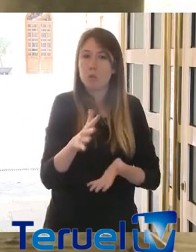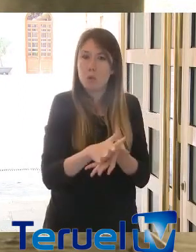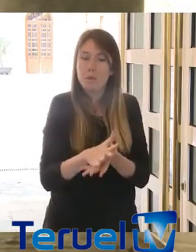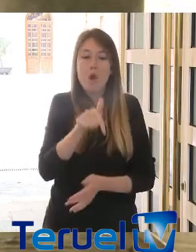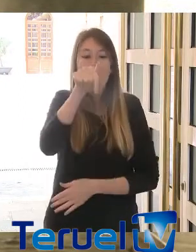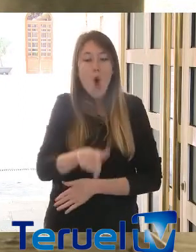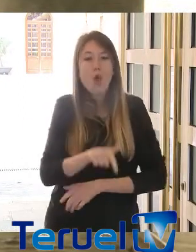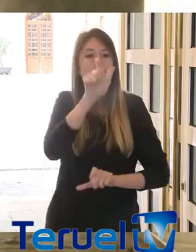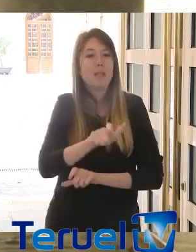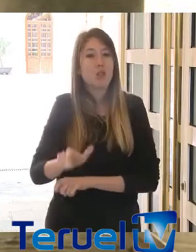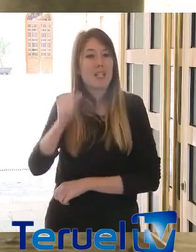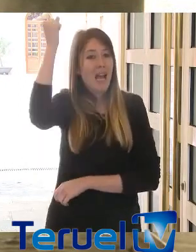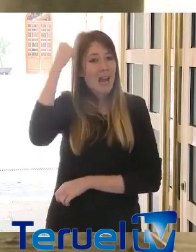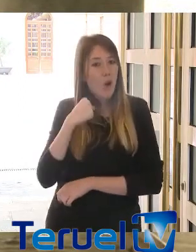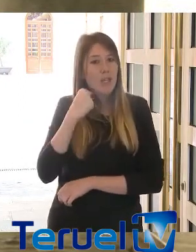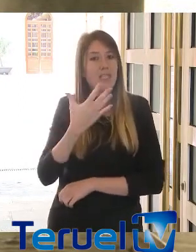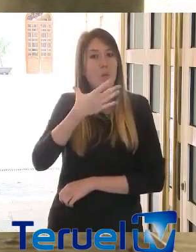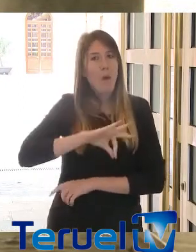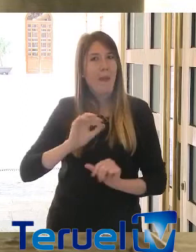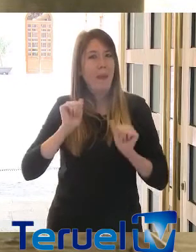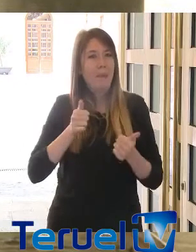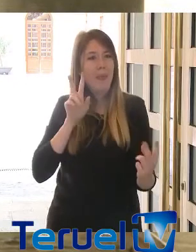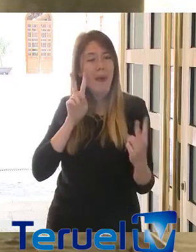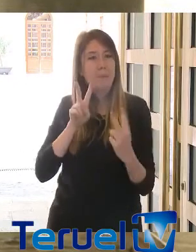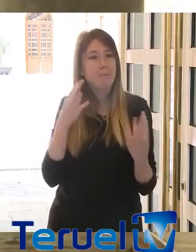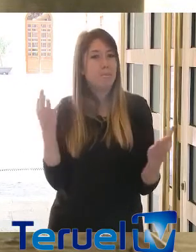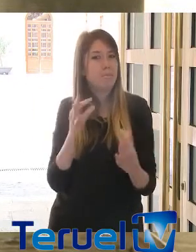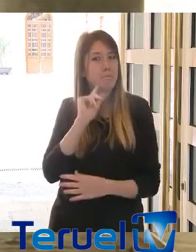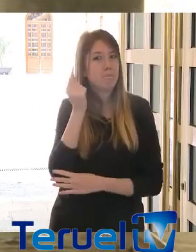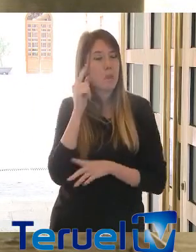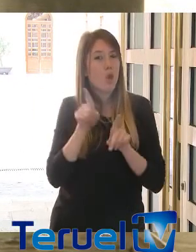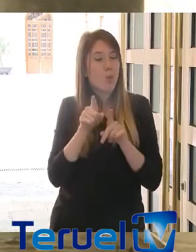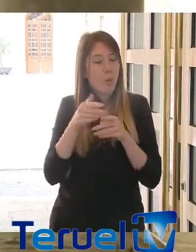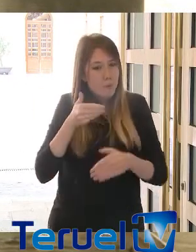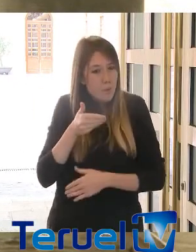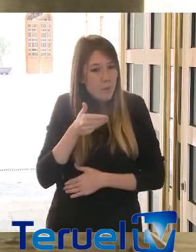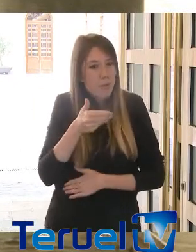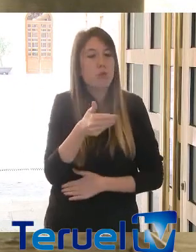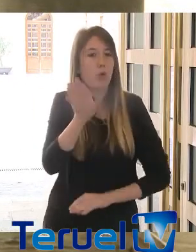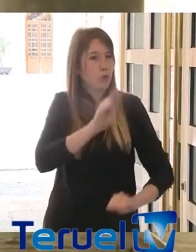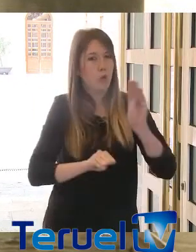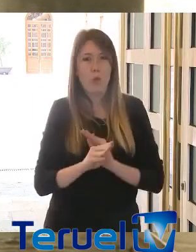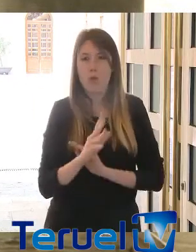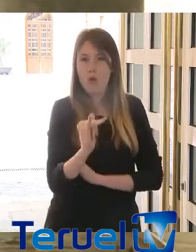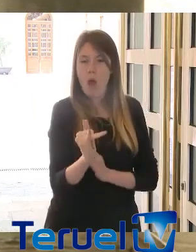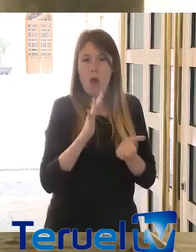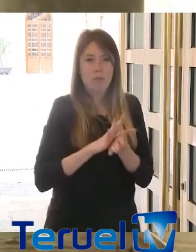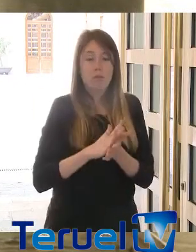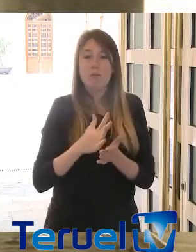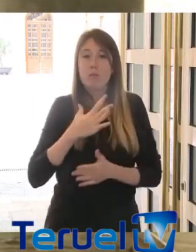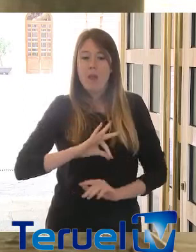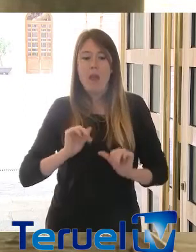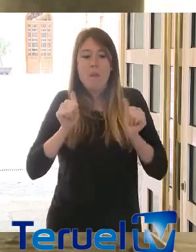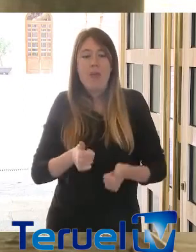hoy los aragoneses pueden empezar a ver un horizonte de solución, pueden empezar